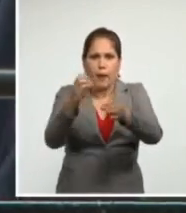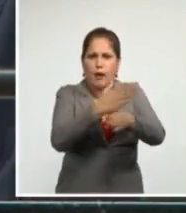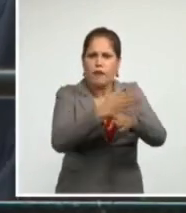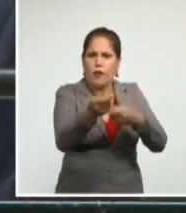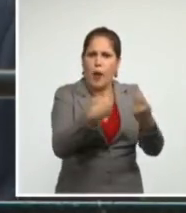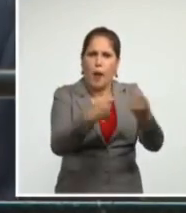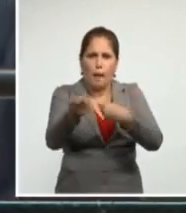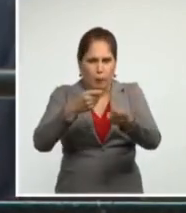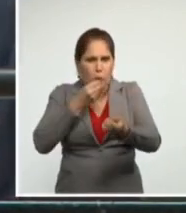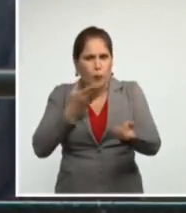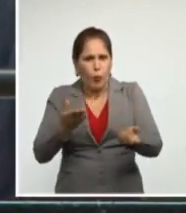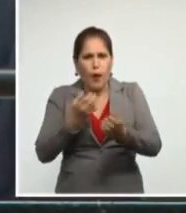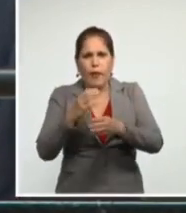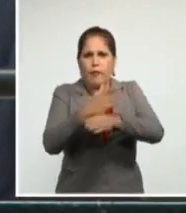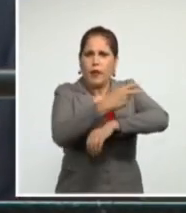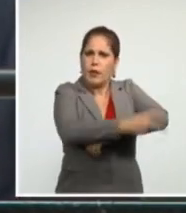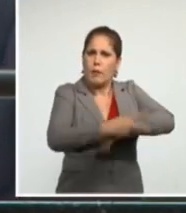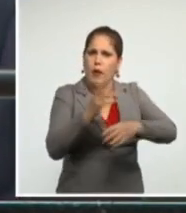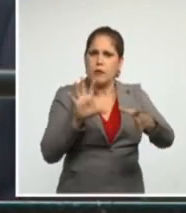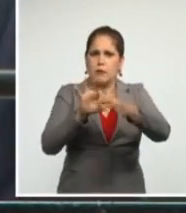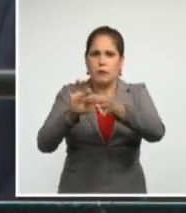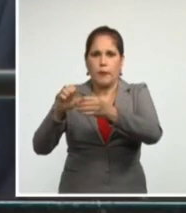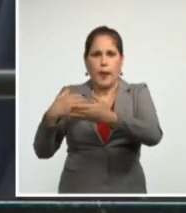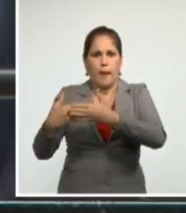con el resto del mundo.